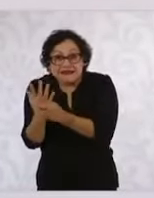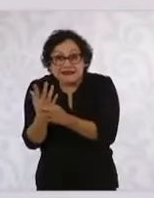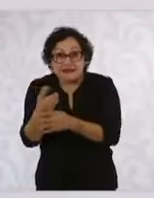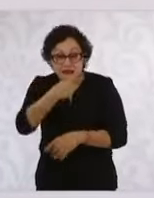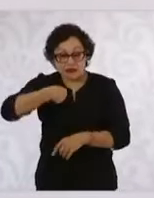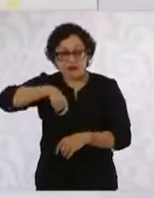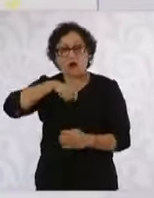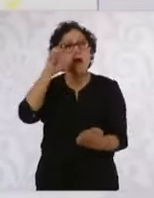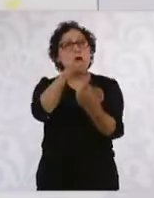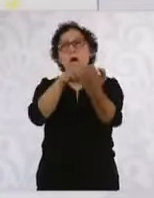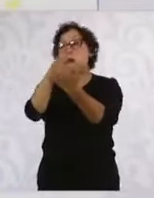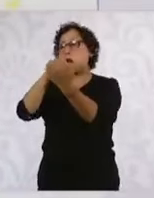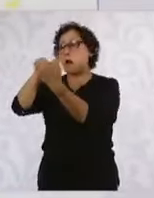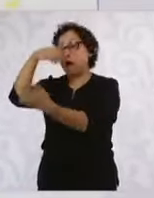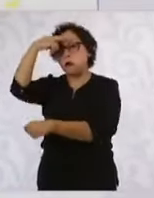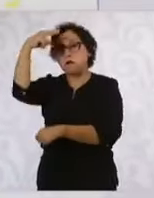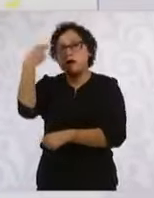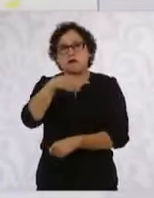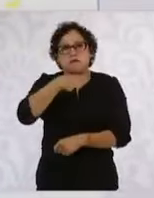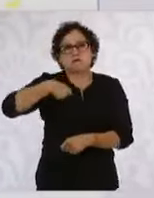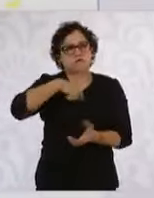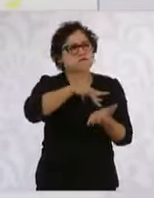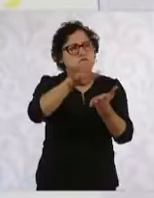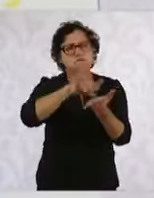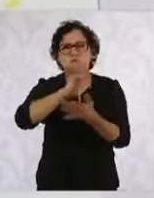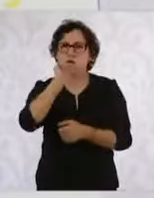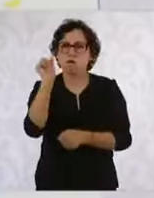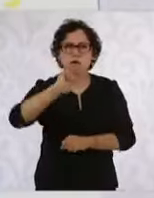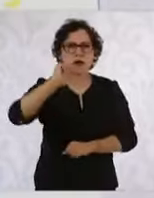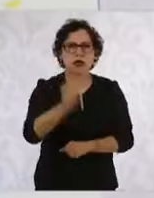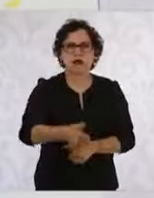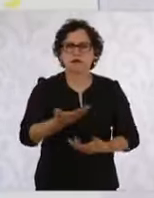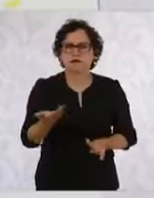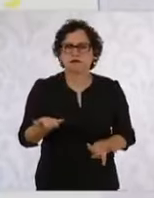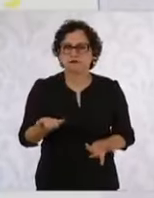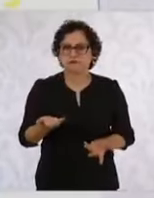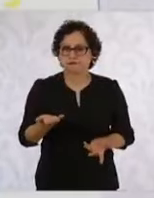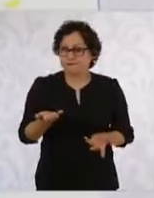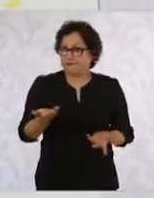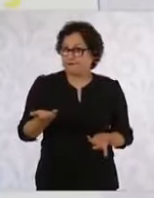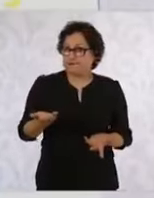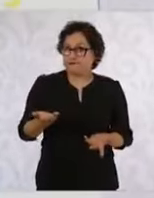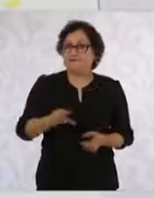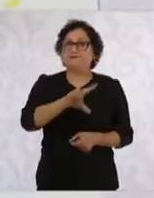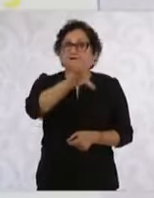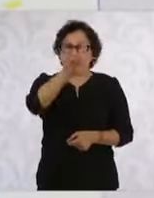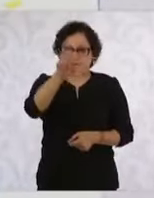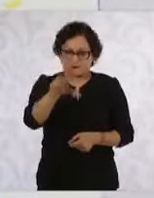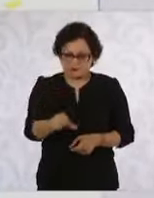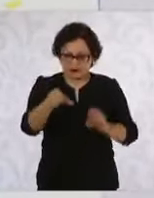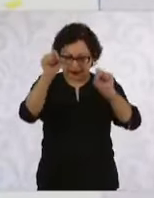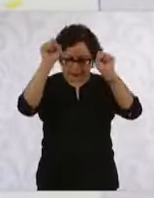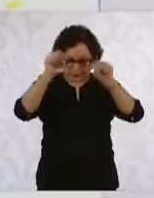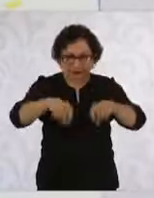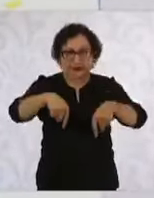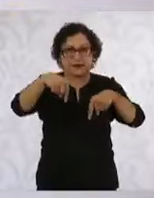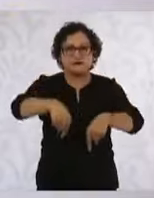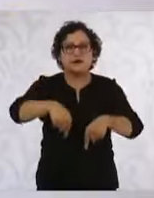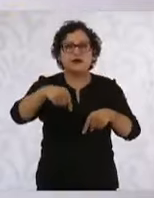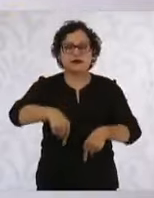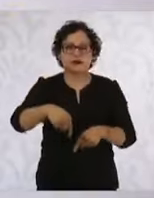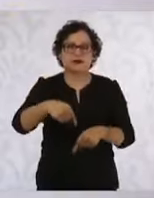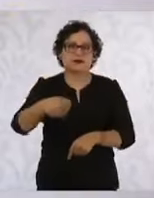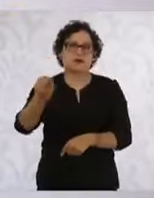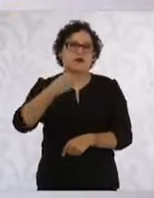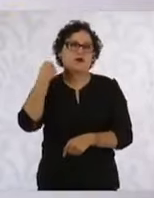Nosotros nunca hemos estado a favor de los programas sociales. Después, aquí mismo en la conferencia, cuando los programas sociales